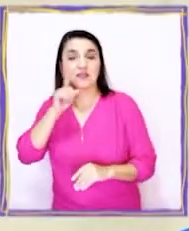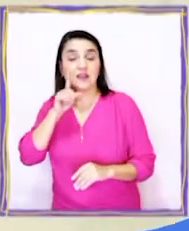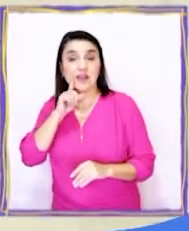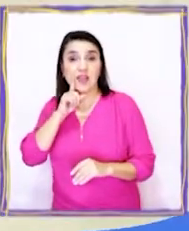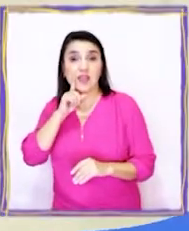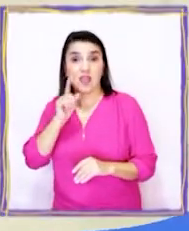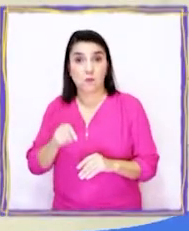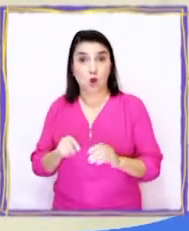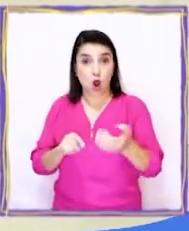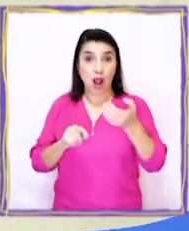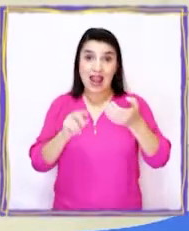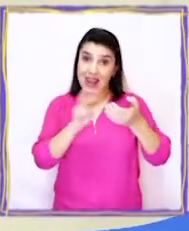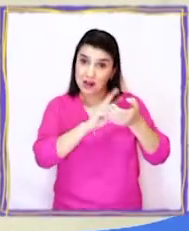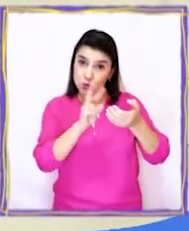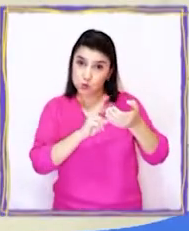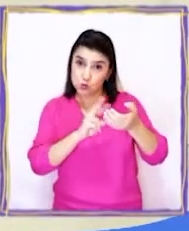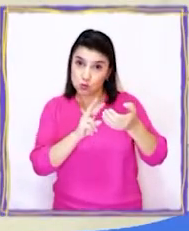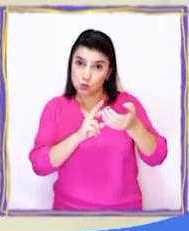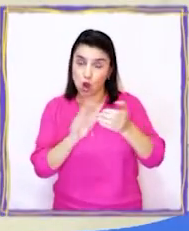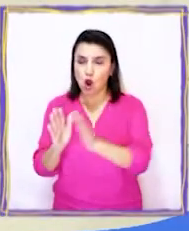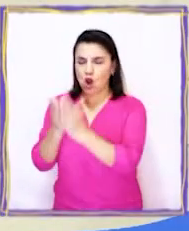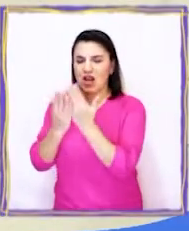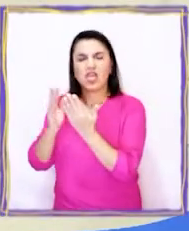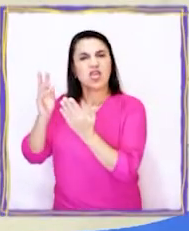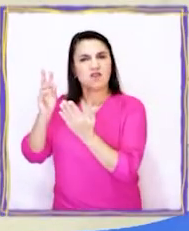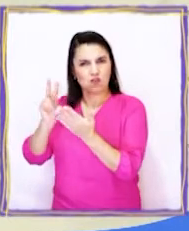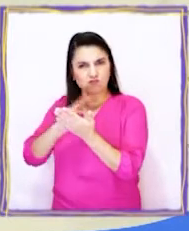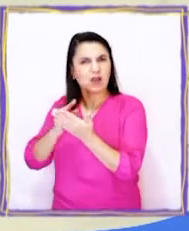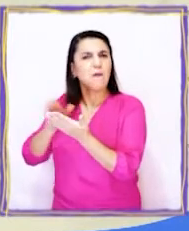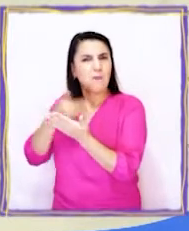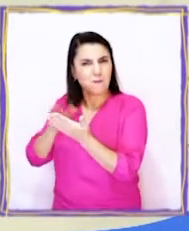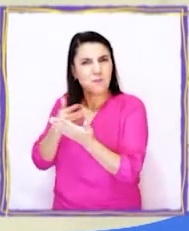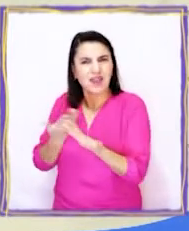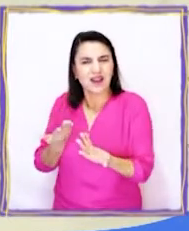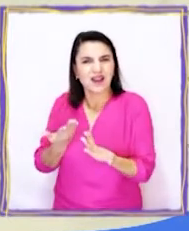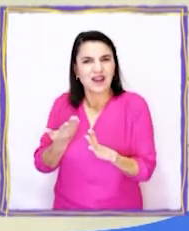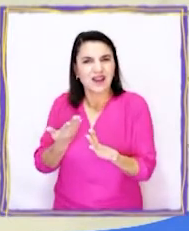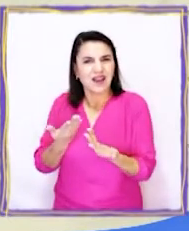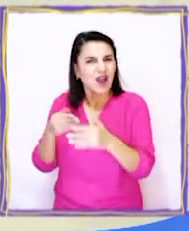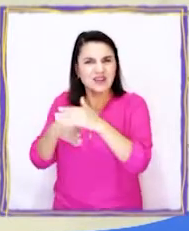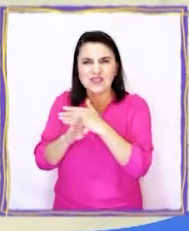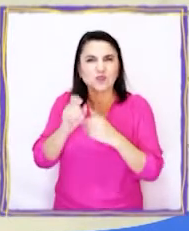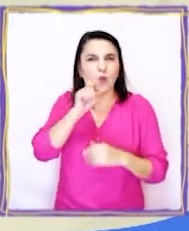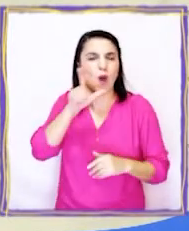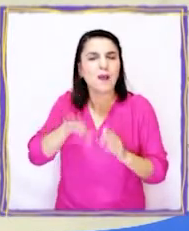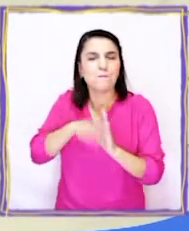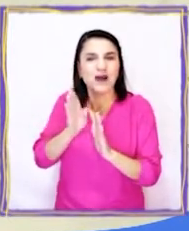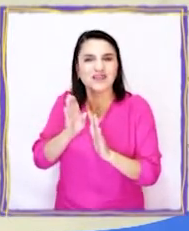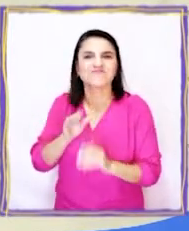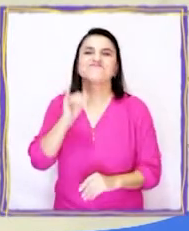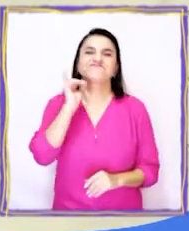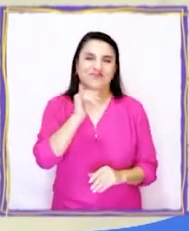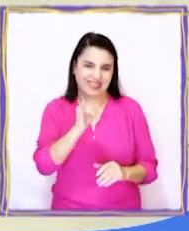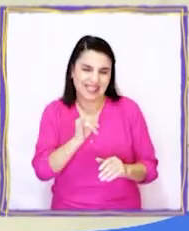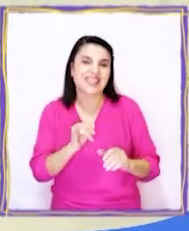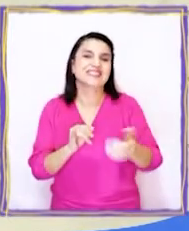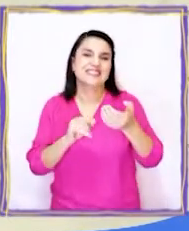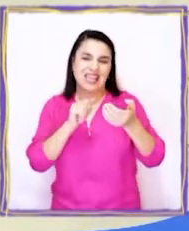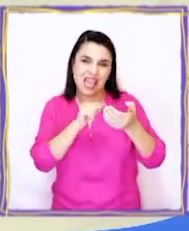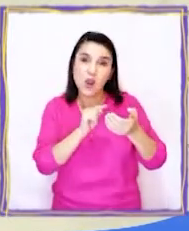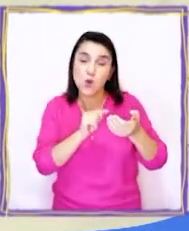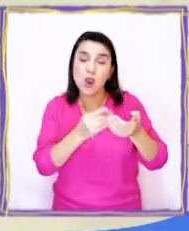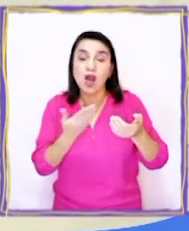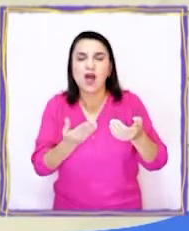¿A la lectura a través del celular? ¿O a través de un libro en papel? ¡Exacto! A través del